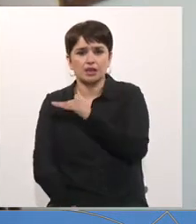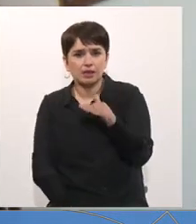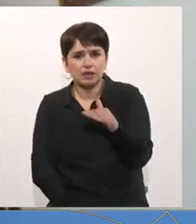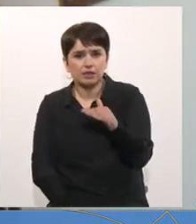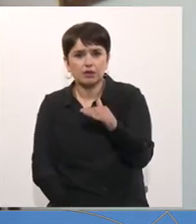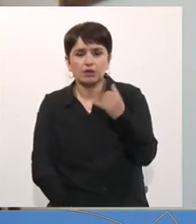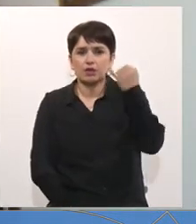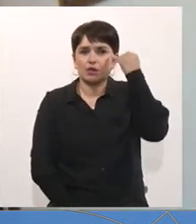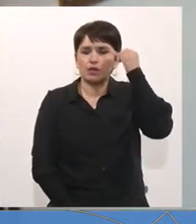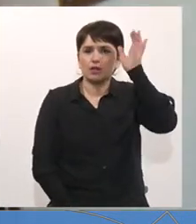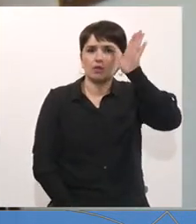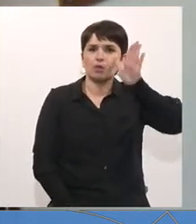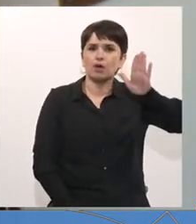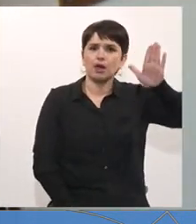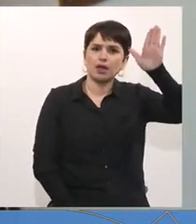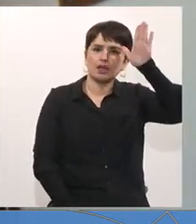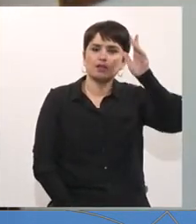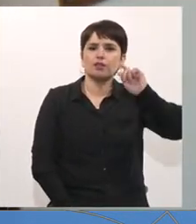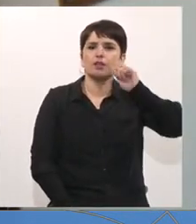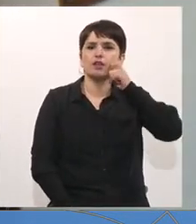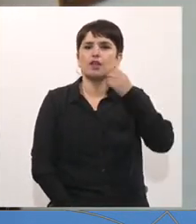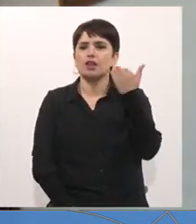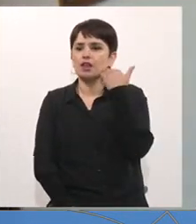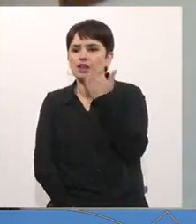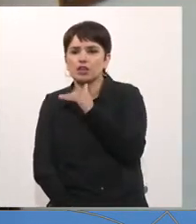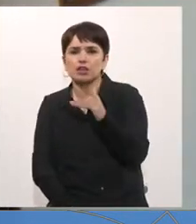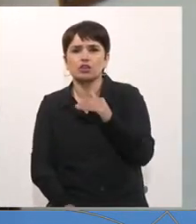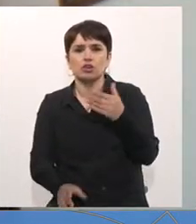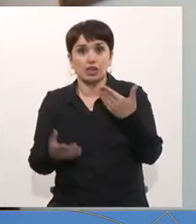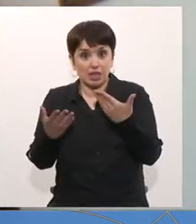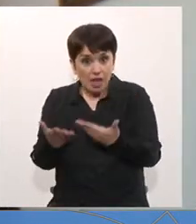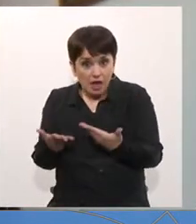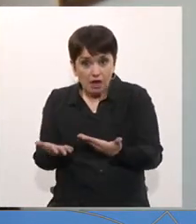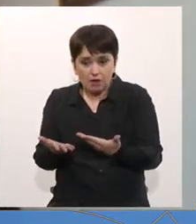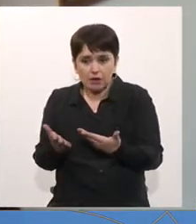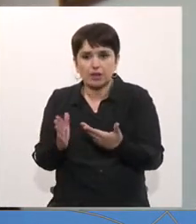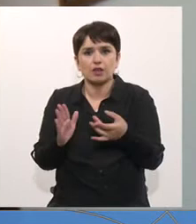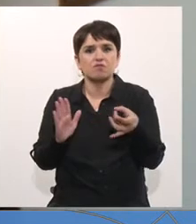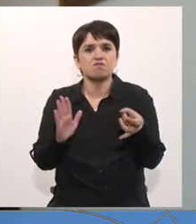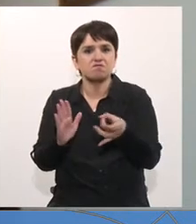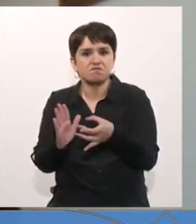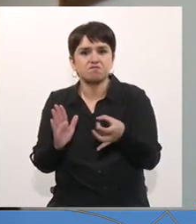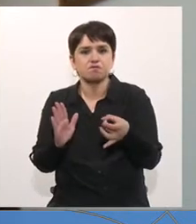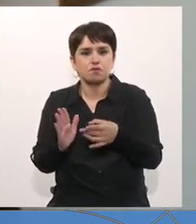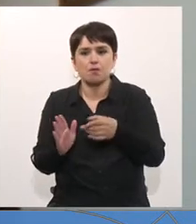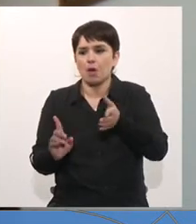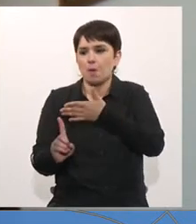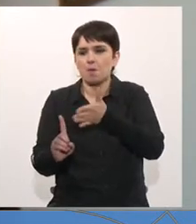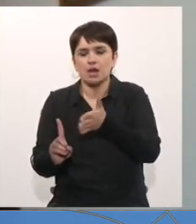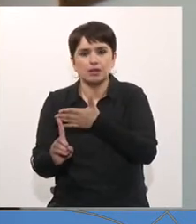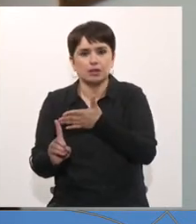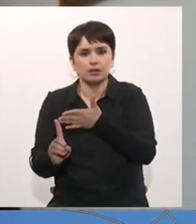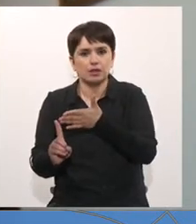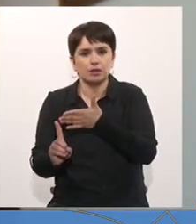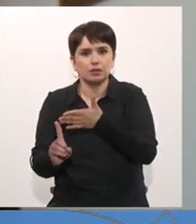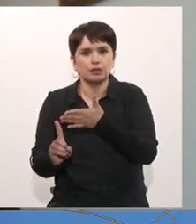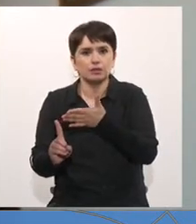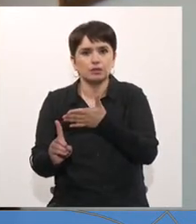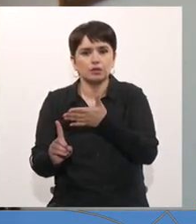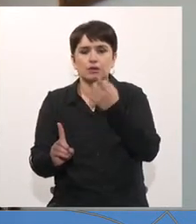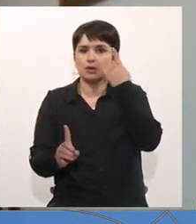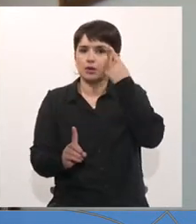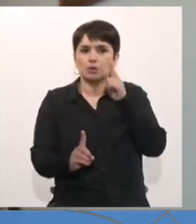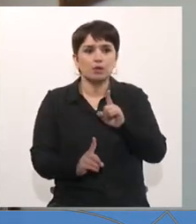lo que significa niños que han sido vulnerados o que están siendo actualmente vulnerados maltratados en esta magnitud y nos encontramos